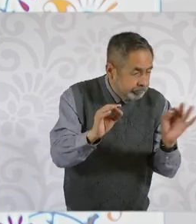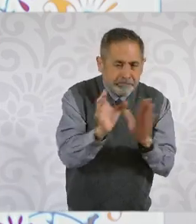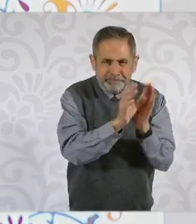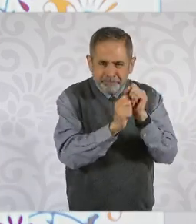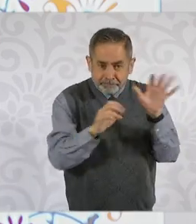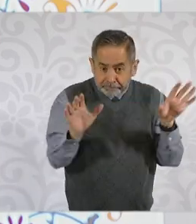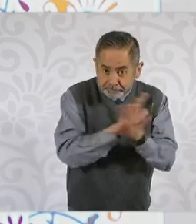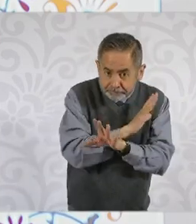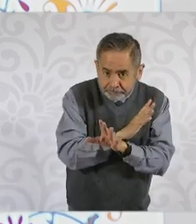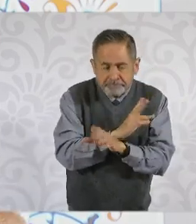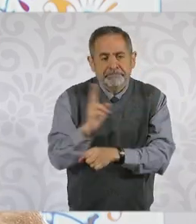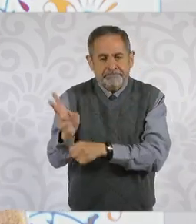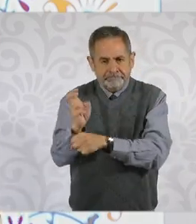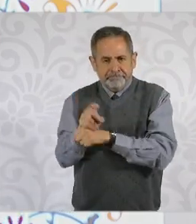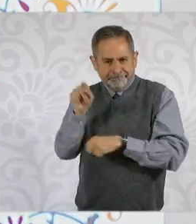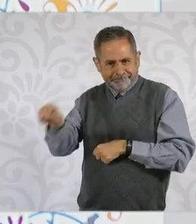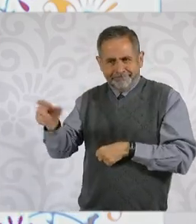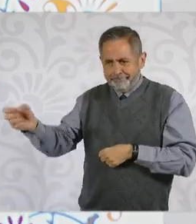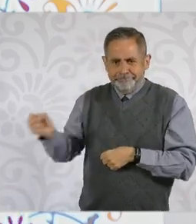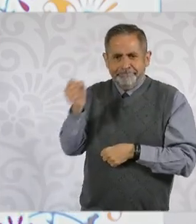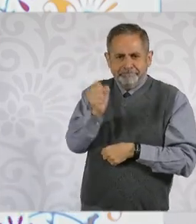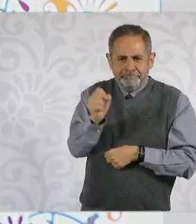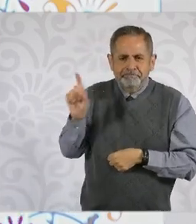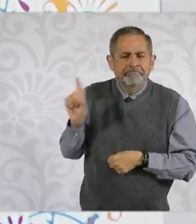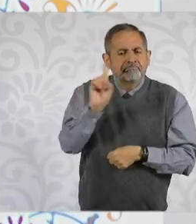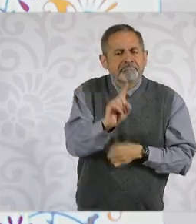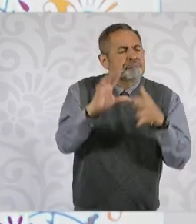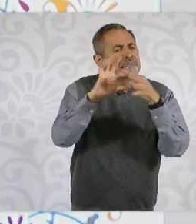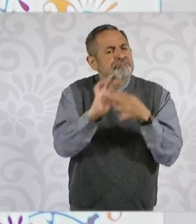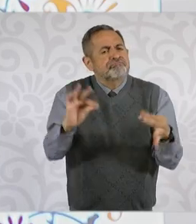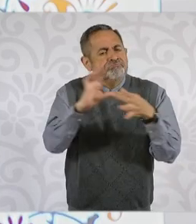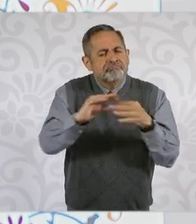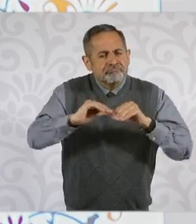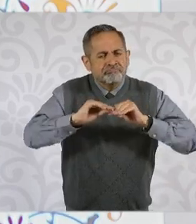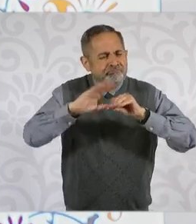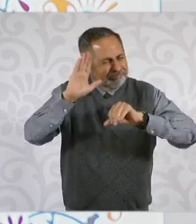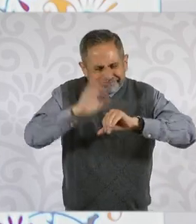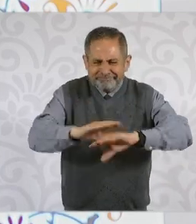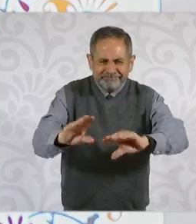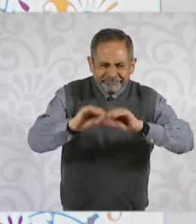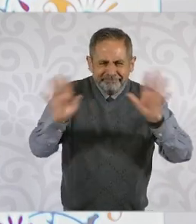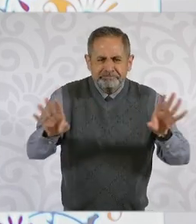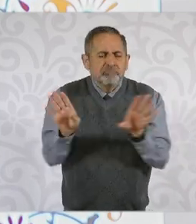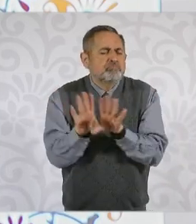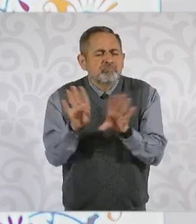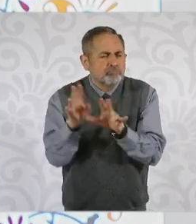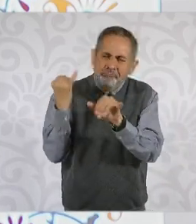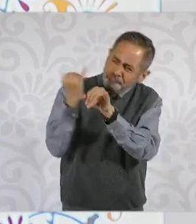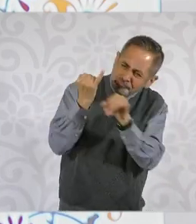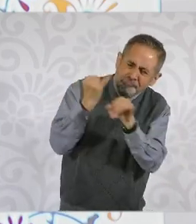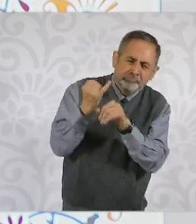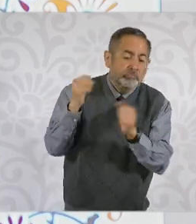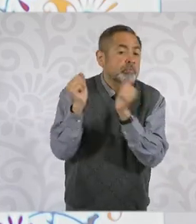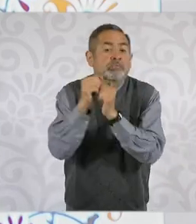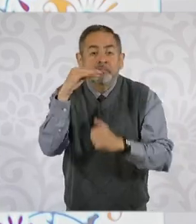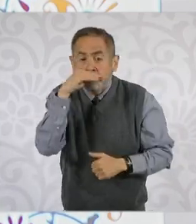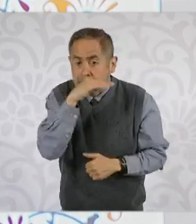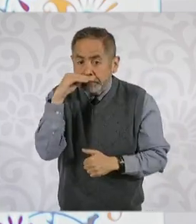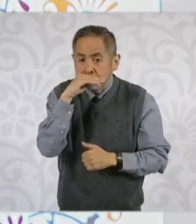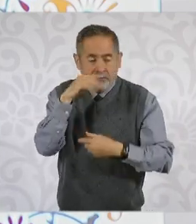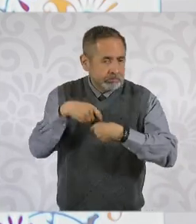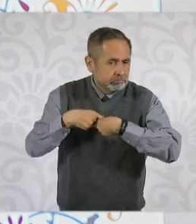constitucional que se explique cómo se va a facilitar llevar internet gratuito o